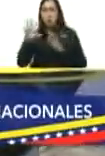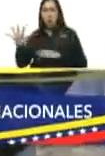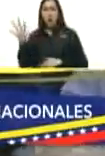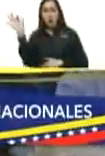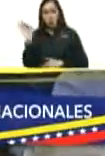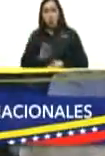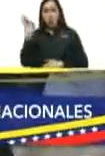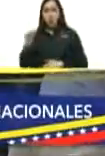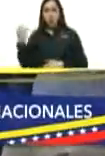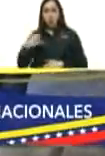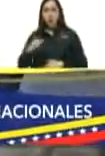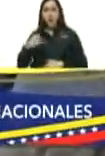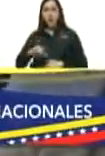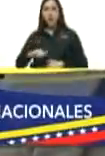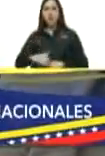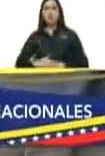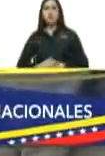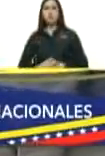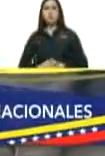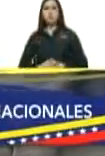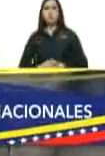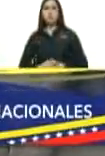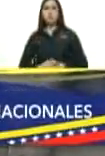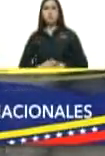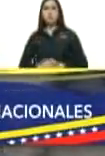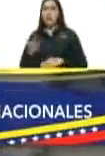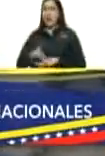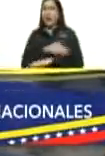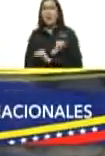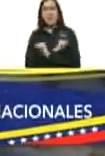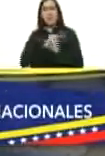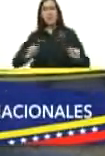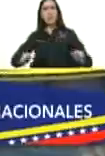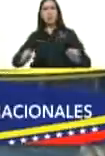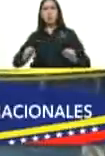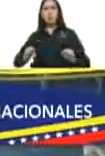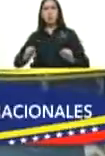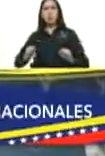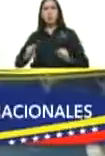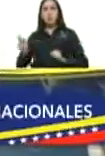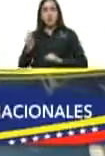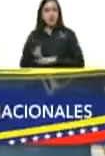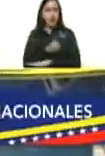% algo que parecía imposible hace unos meses atrás